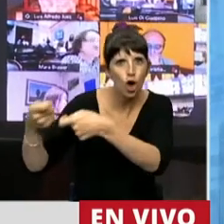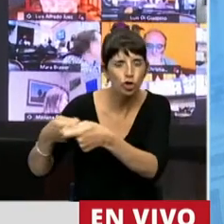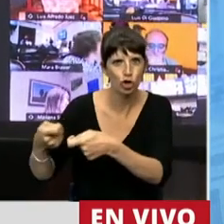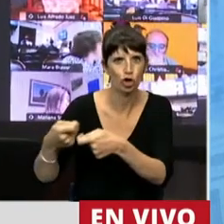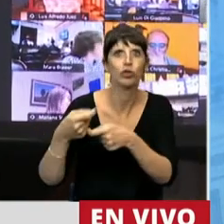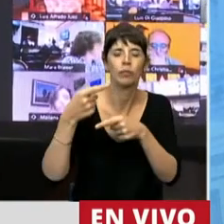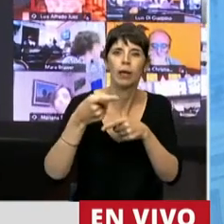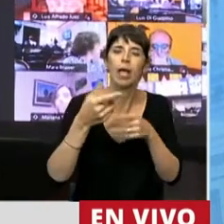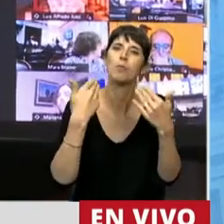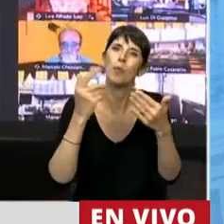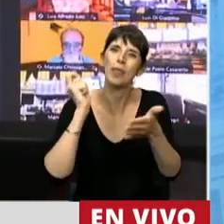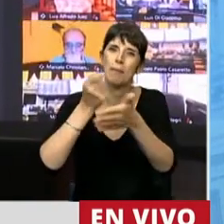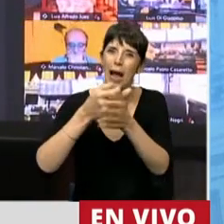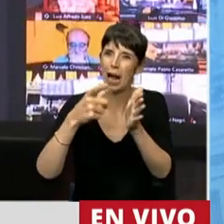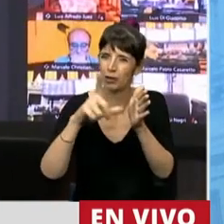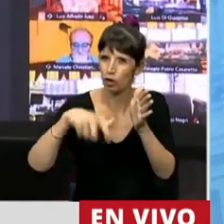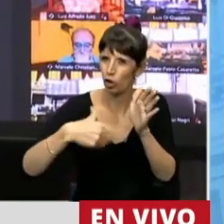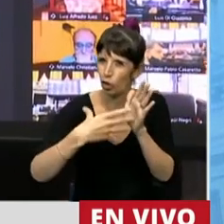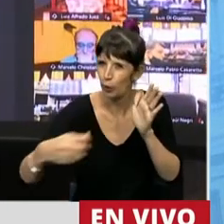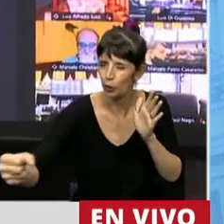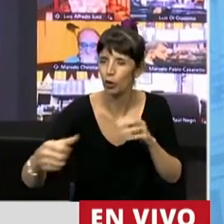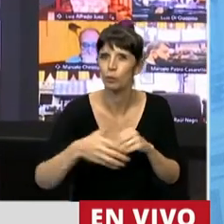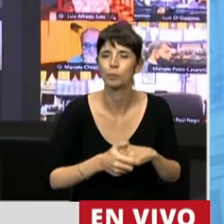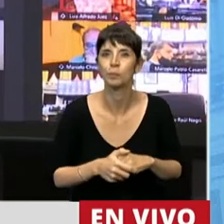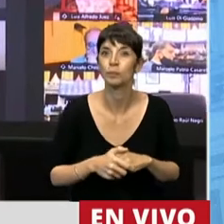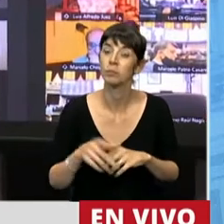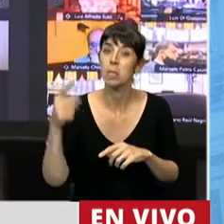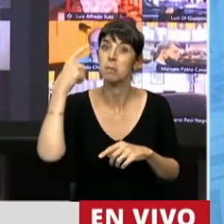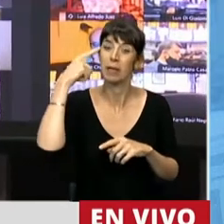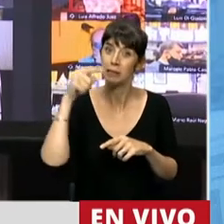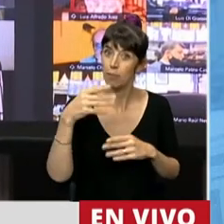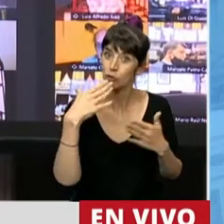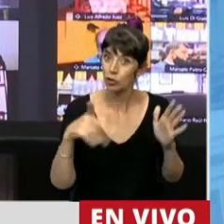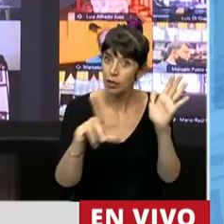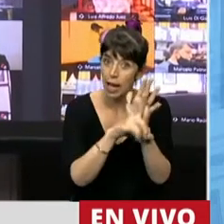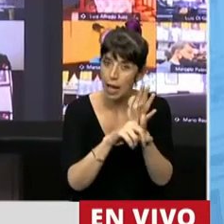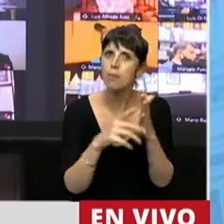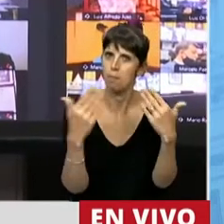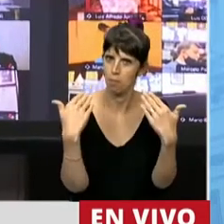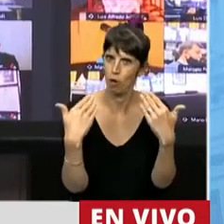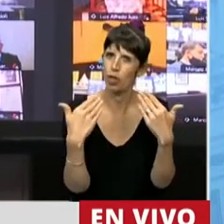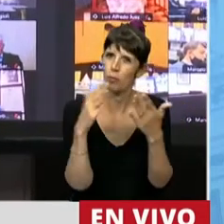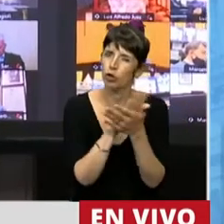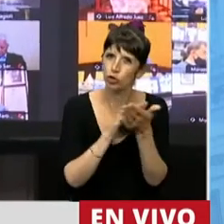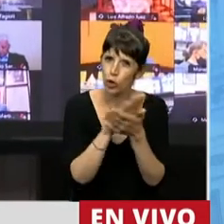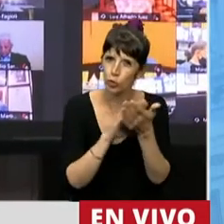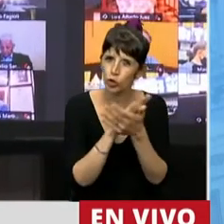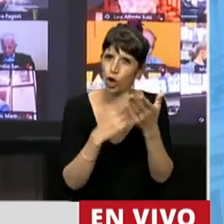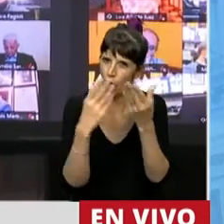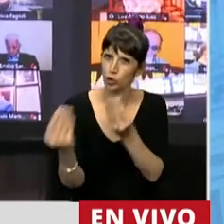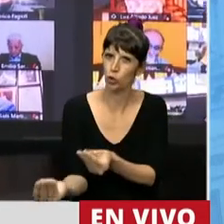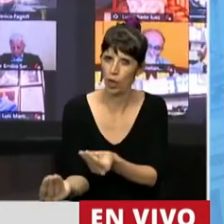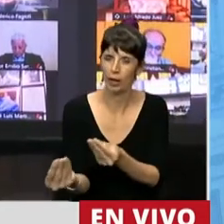Creemos sinceramente que con esta ley estamos dando una respuesta y una mejor calidad